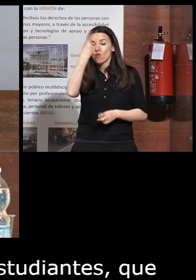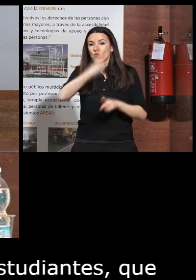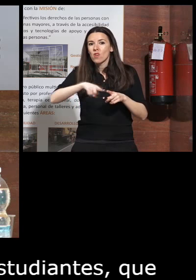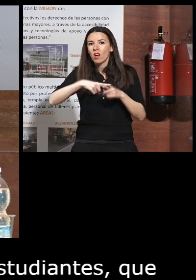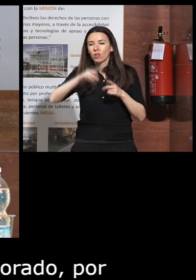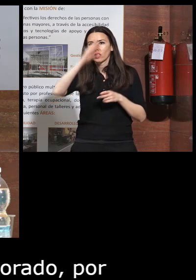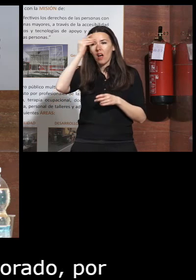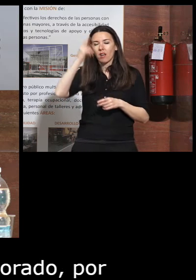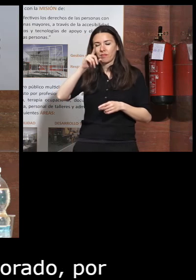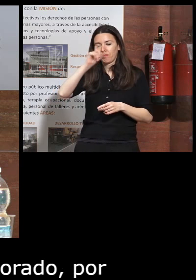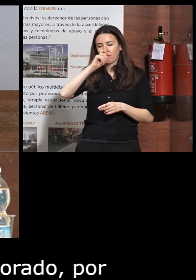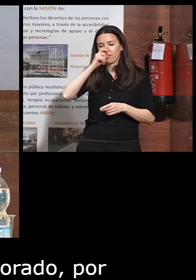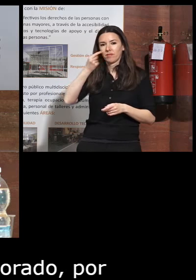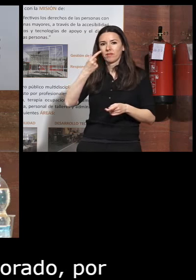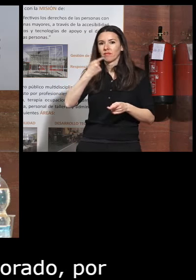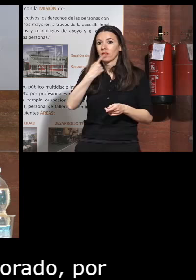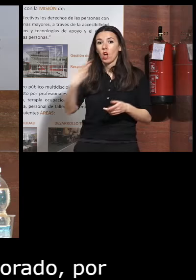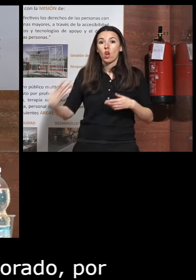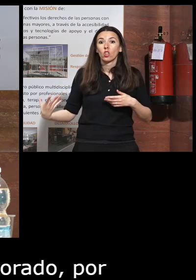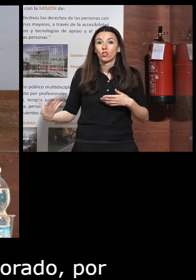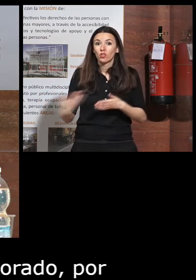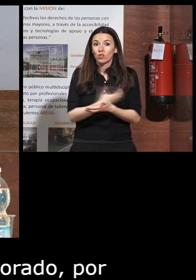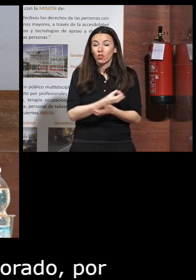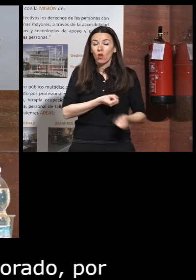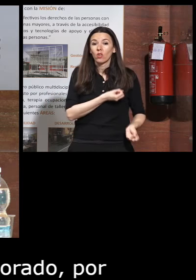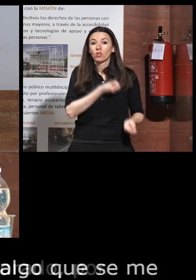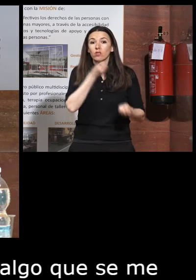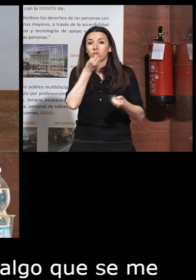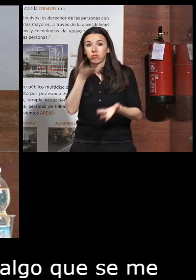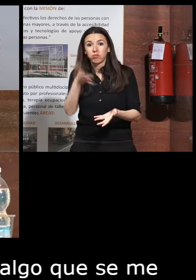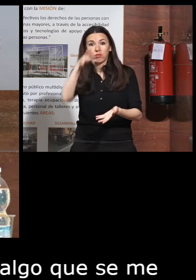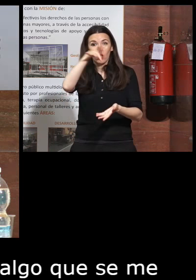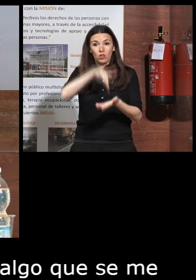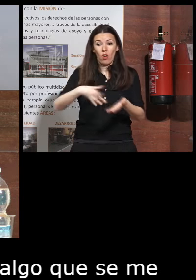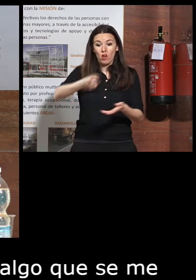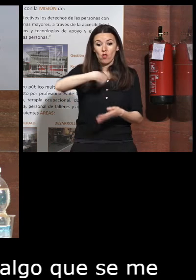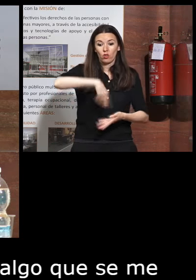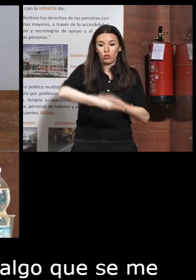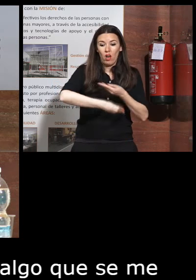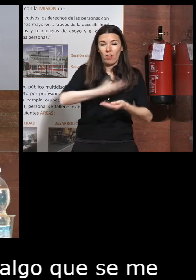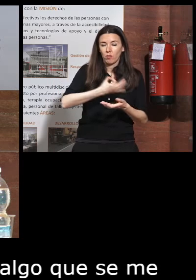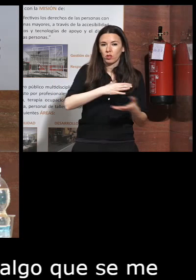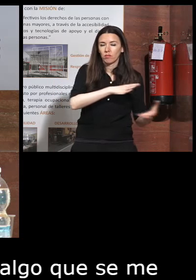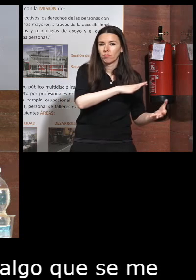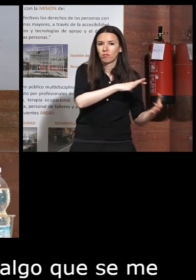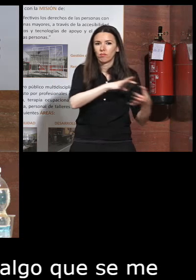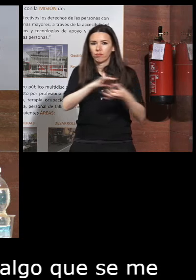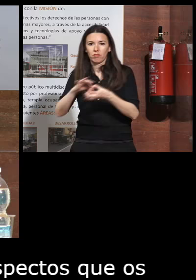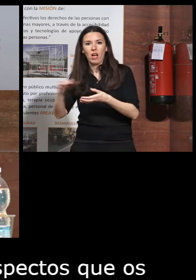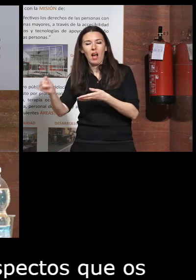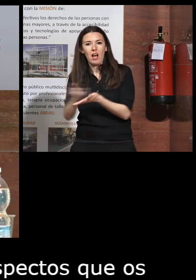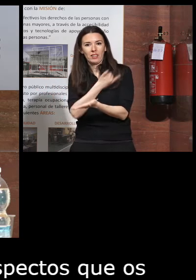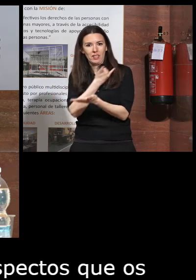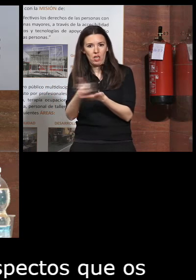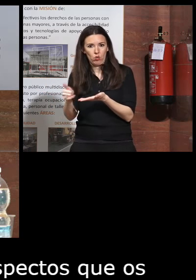me olvidó antes comentar que todos los aspectos que os estaba trasladando antes de las acciones que hacemos yo las vinculo con mis asignaturas